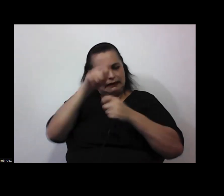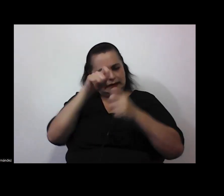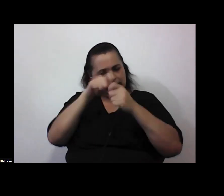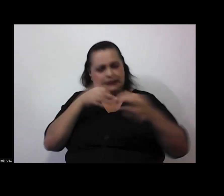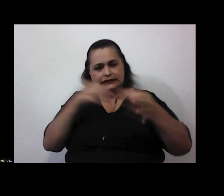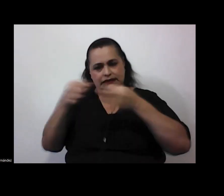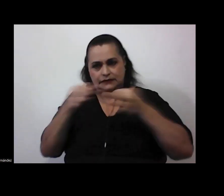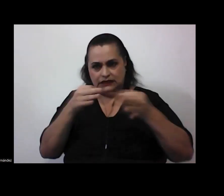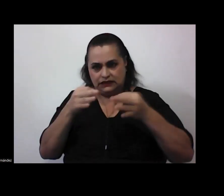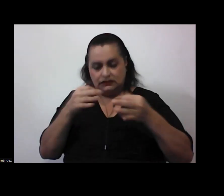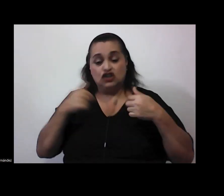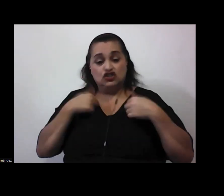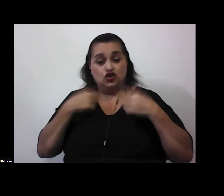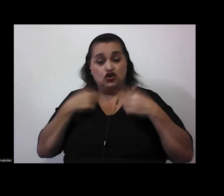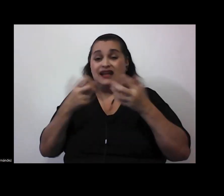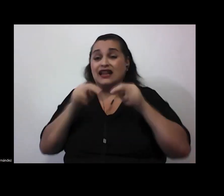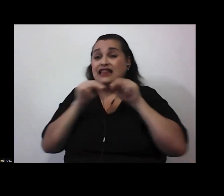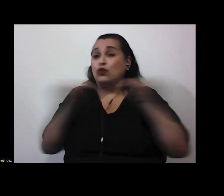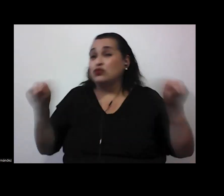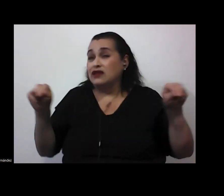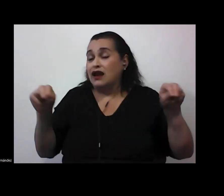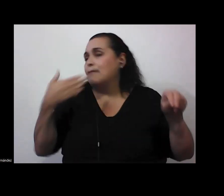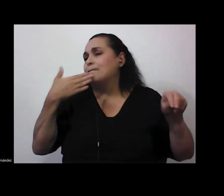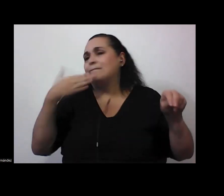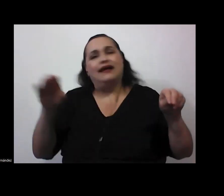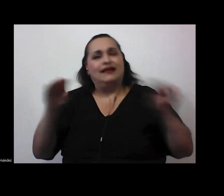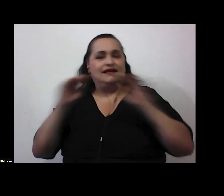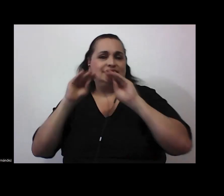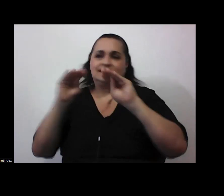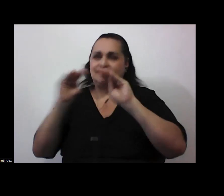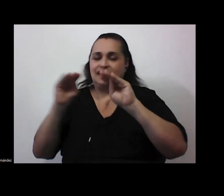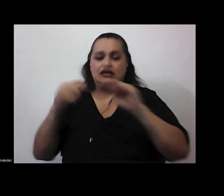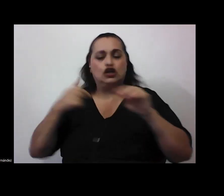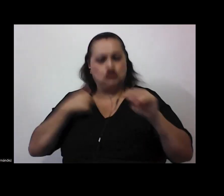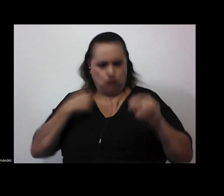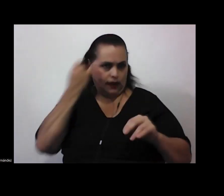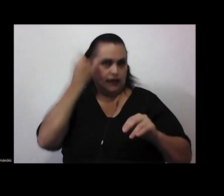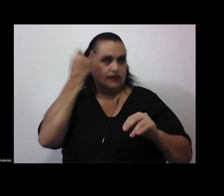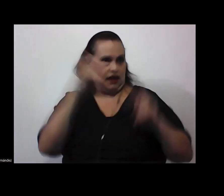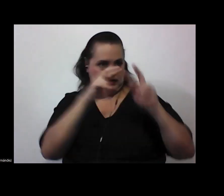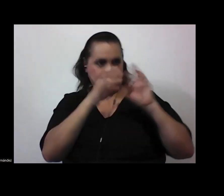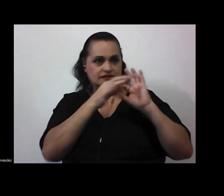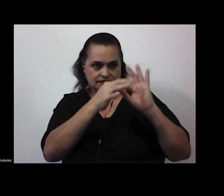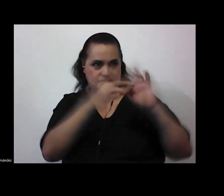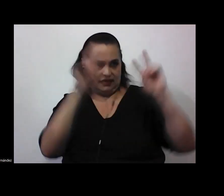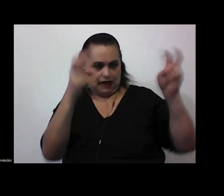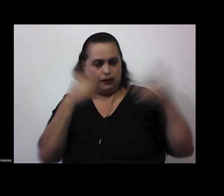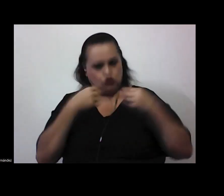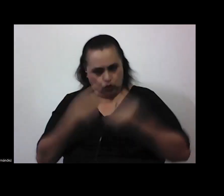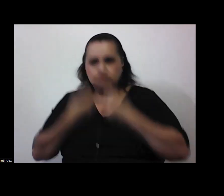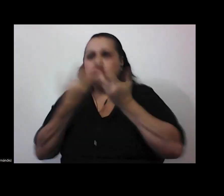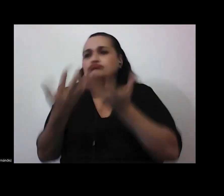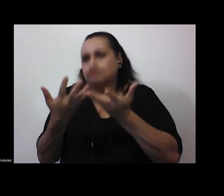porque pretender ser neutral es una mala enseñanza yo tengo mis ideas sobre el tema las explícito pero